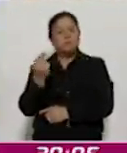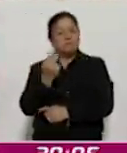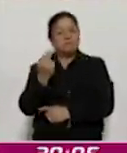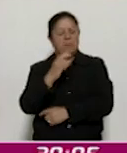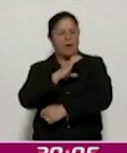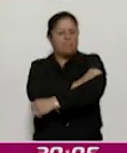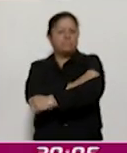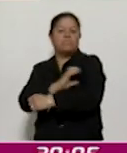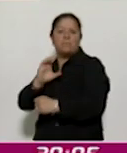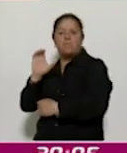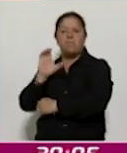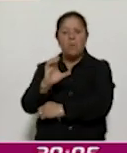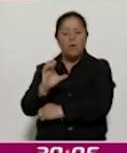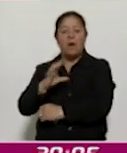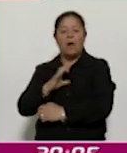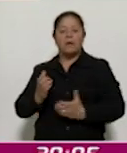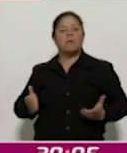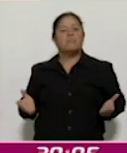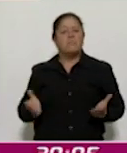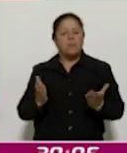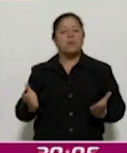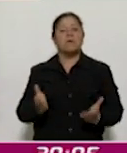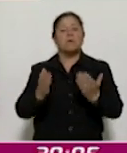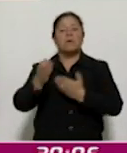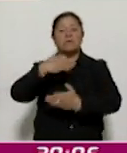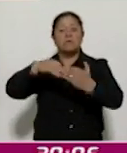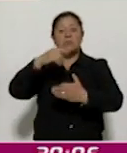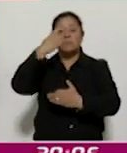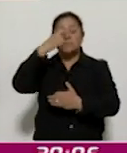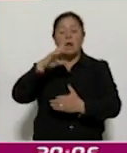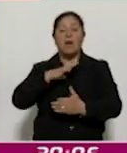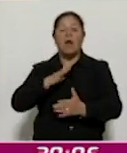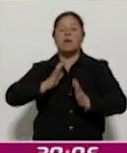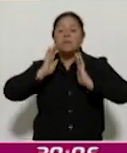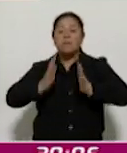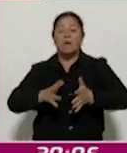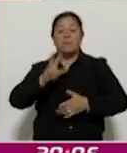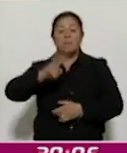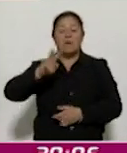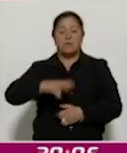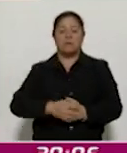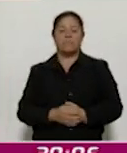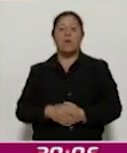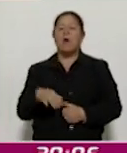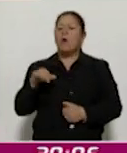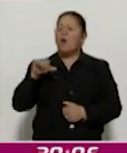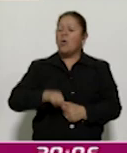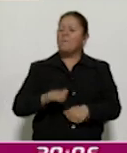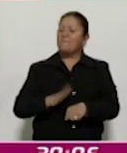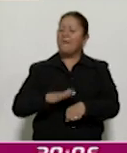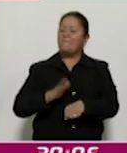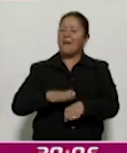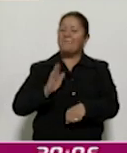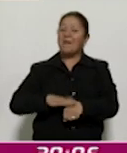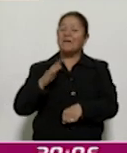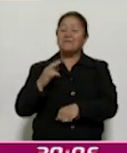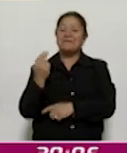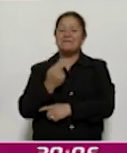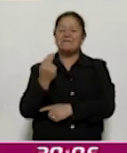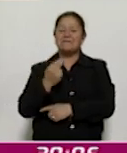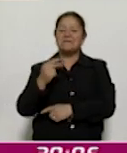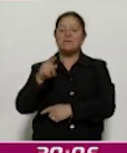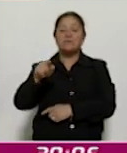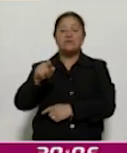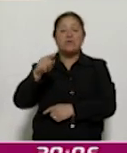realidad. Hoy, más que nunca, necesitamos mentes creativas que se